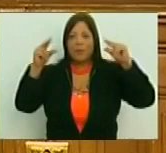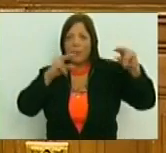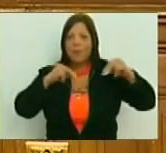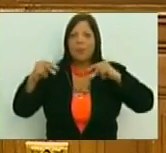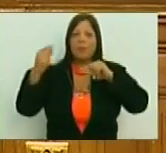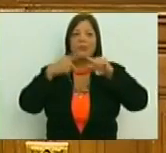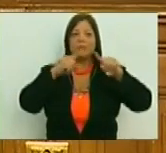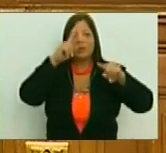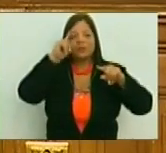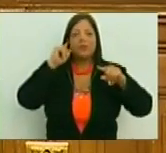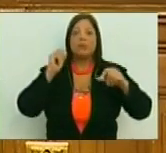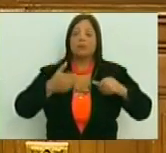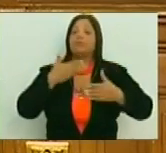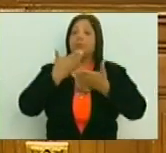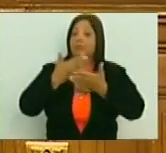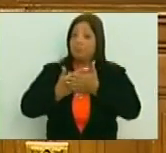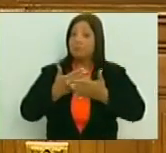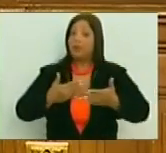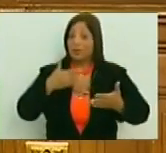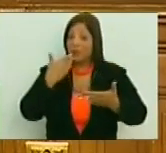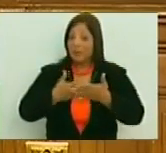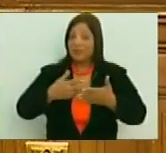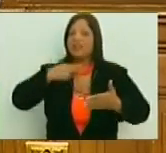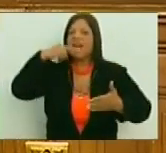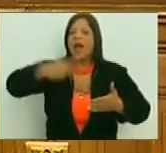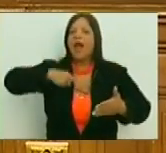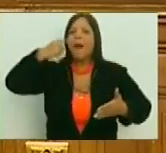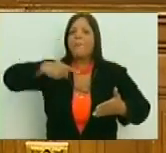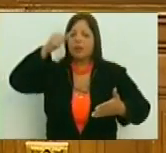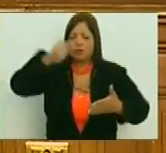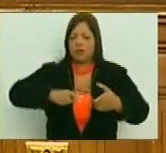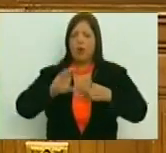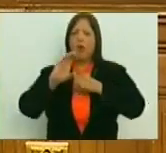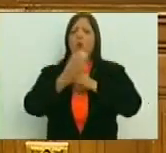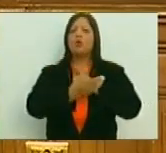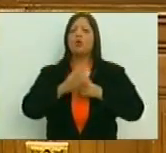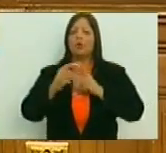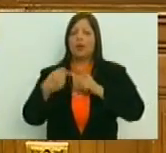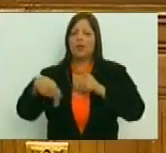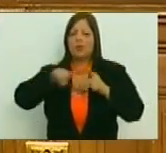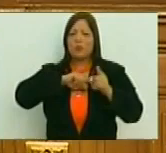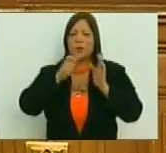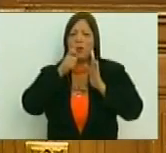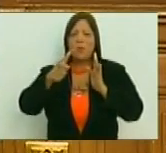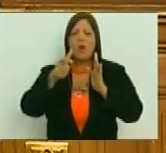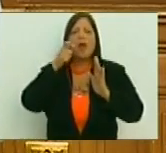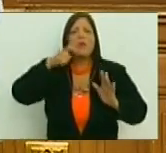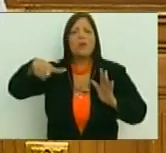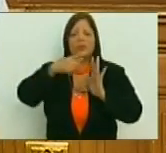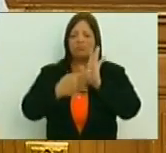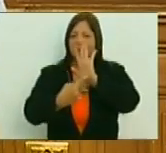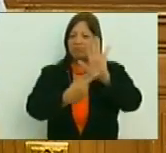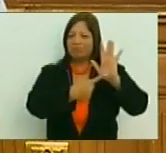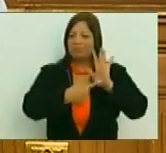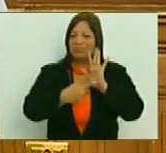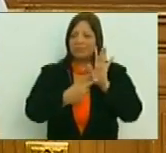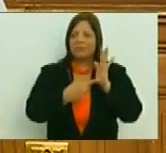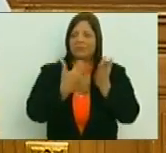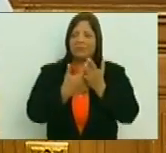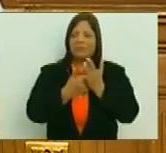auténticas, expresión cultural de nuestro pueblo, porque es que